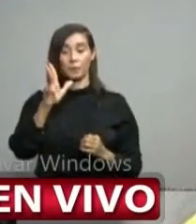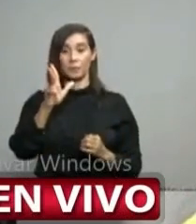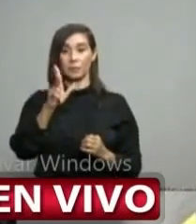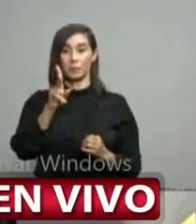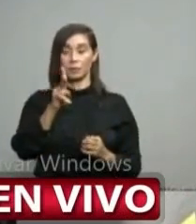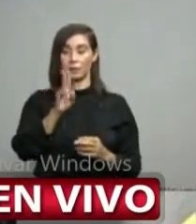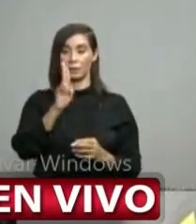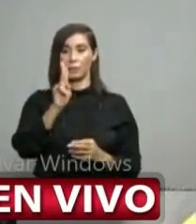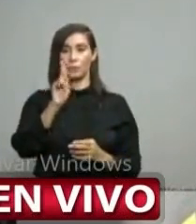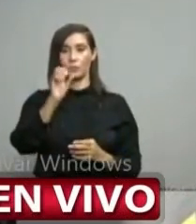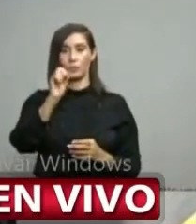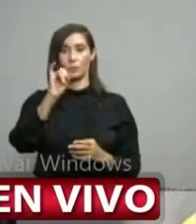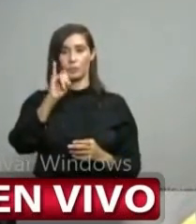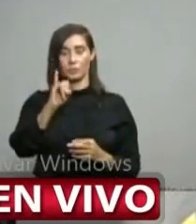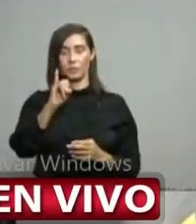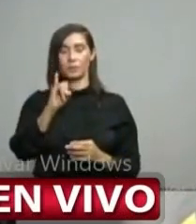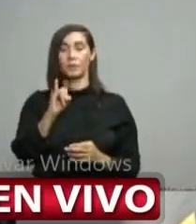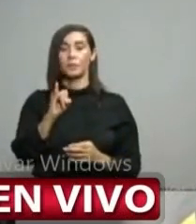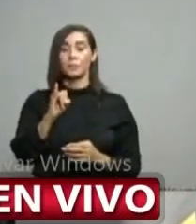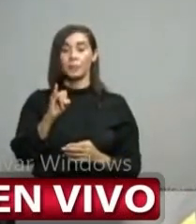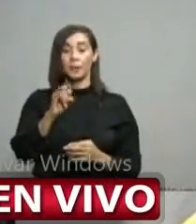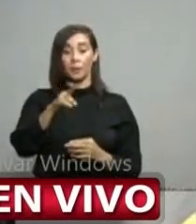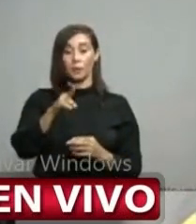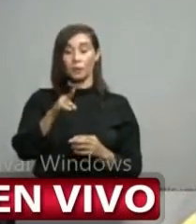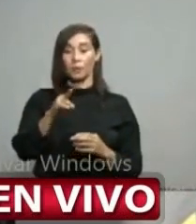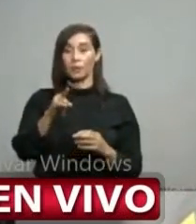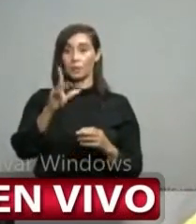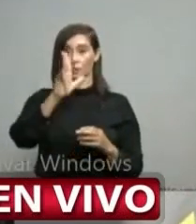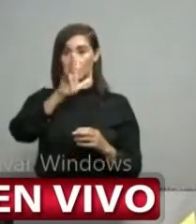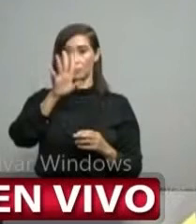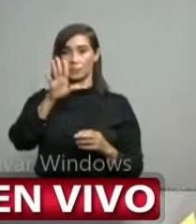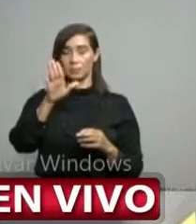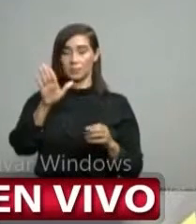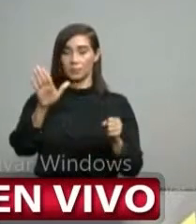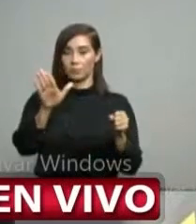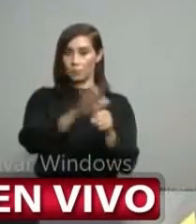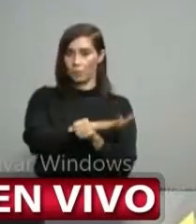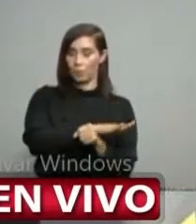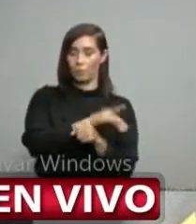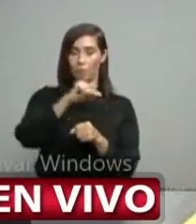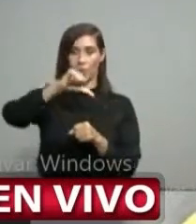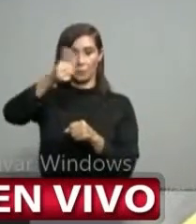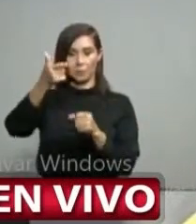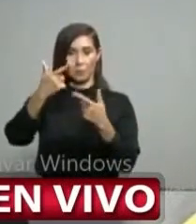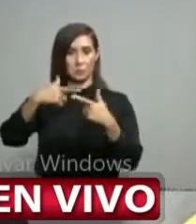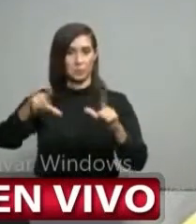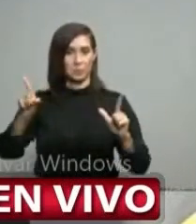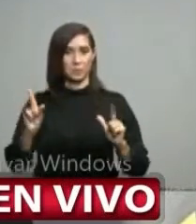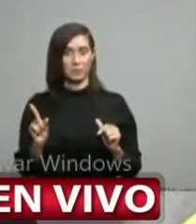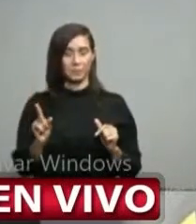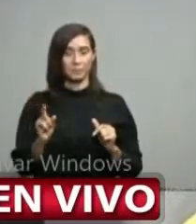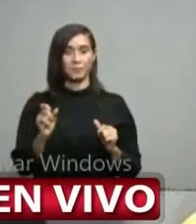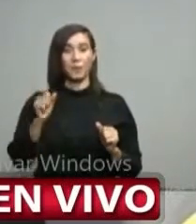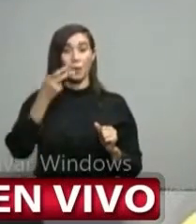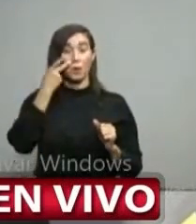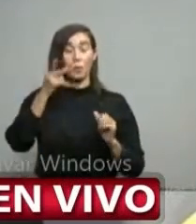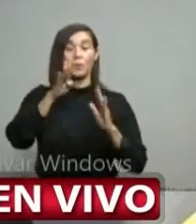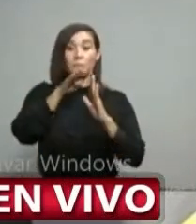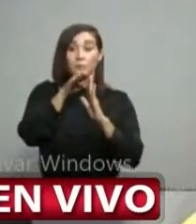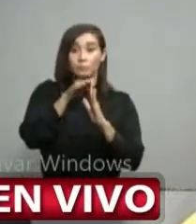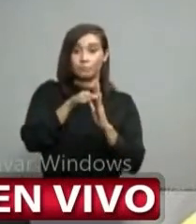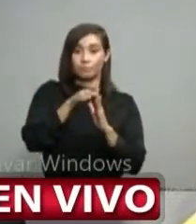UCI de manera que tienen el treinta y cinco por ciento ocupada es mucho más baja si usted ve